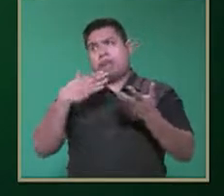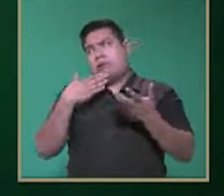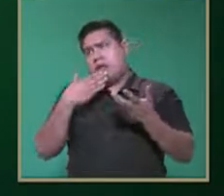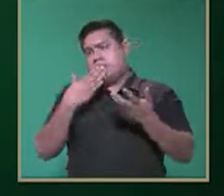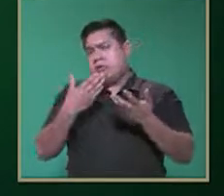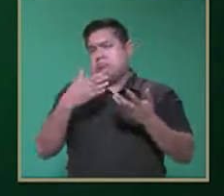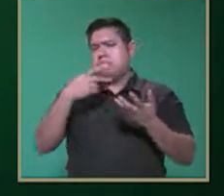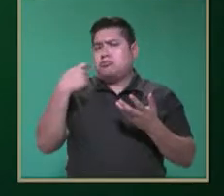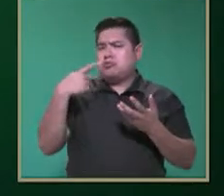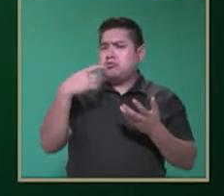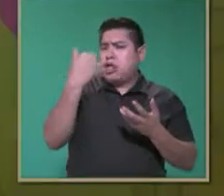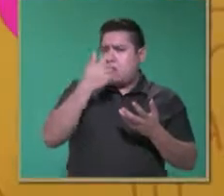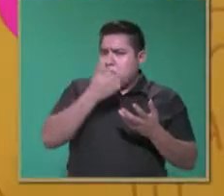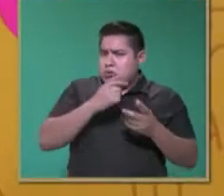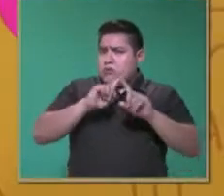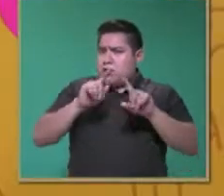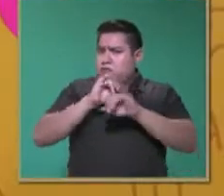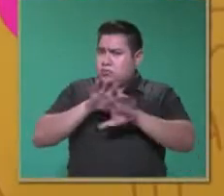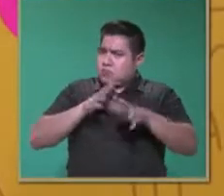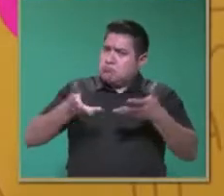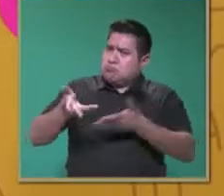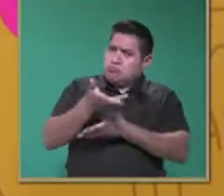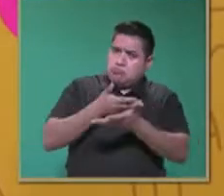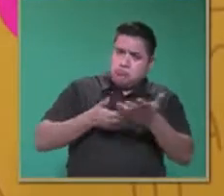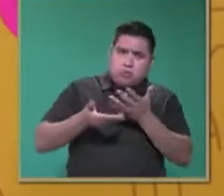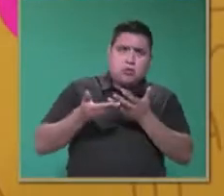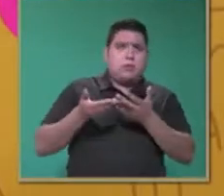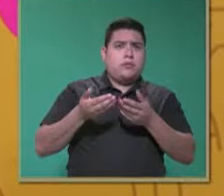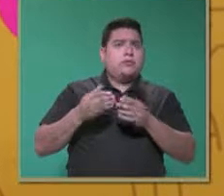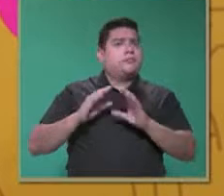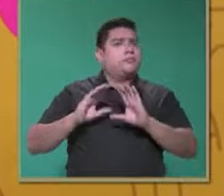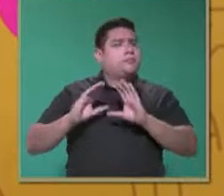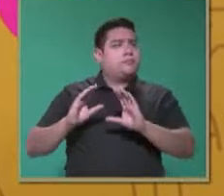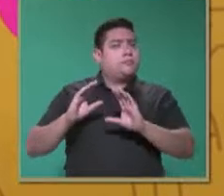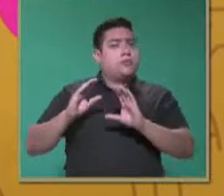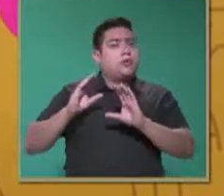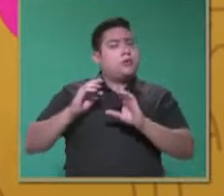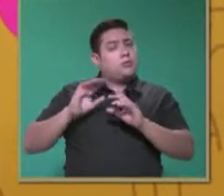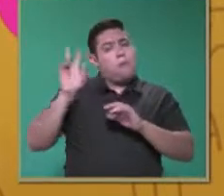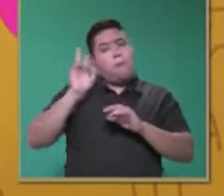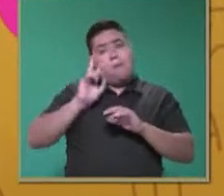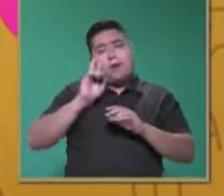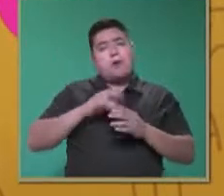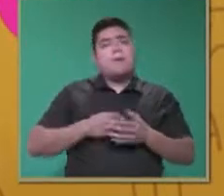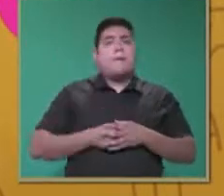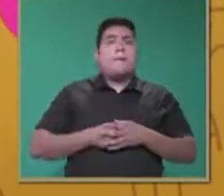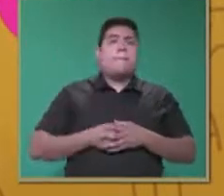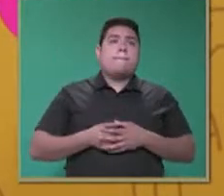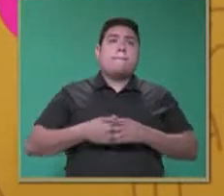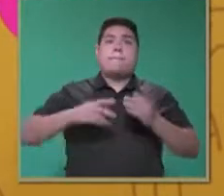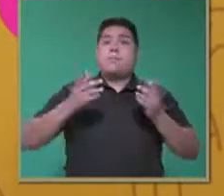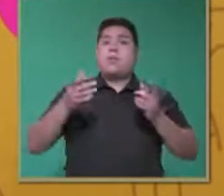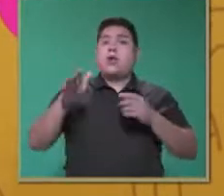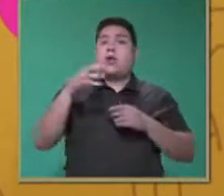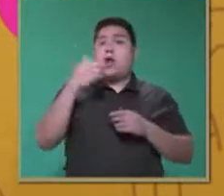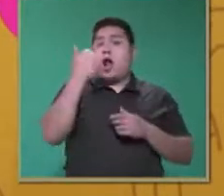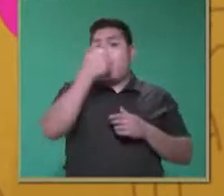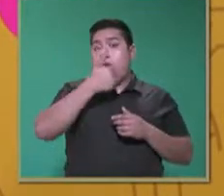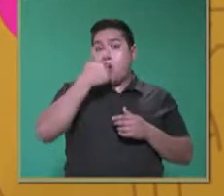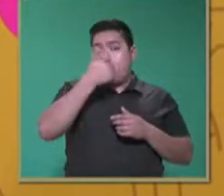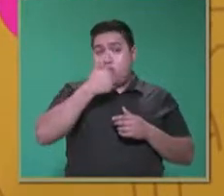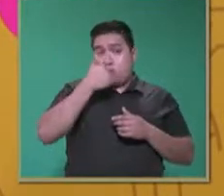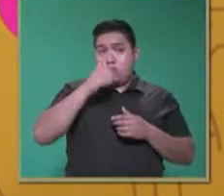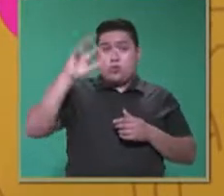alumnos y con los padres de familia. Vamos a ver ahora el desarrollo de los alumnos con